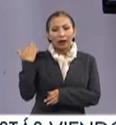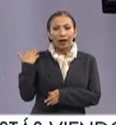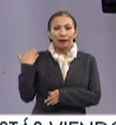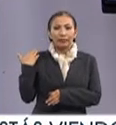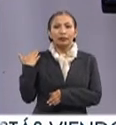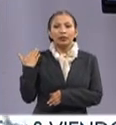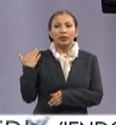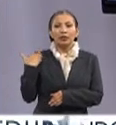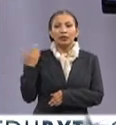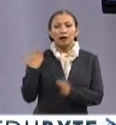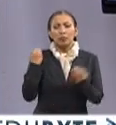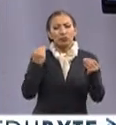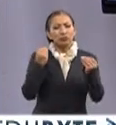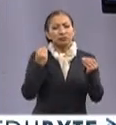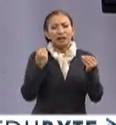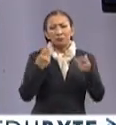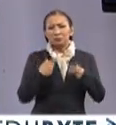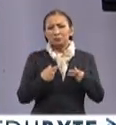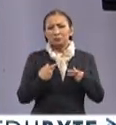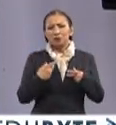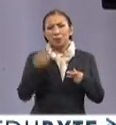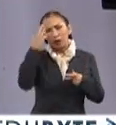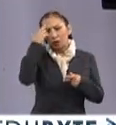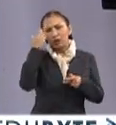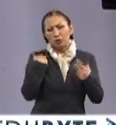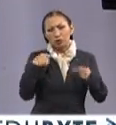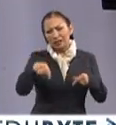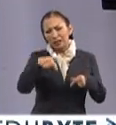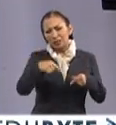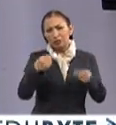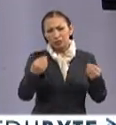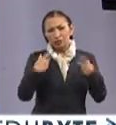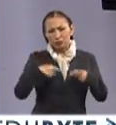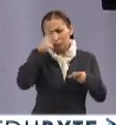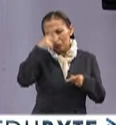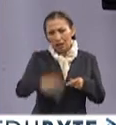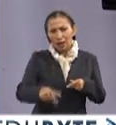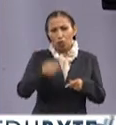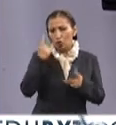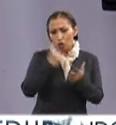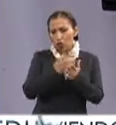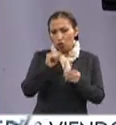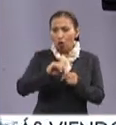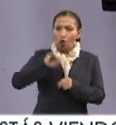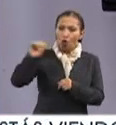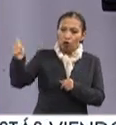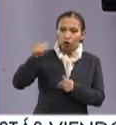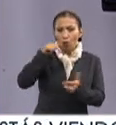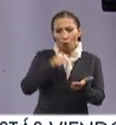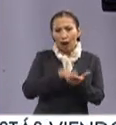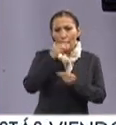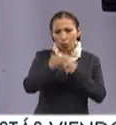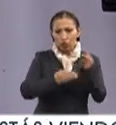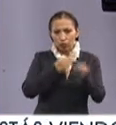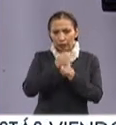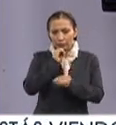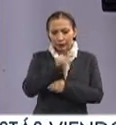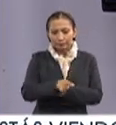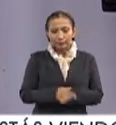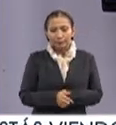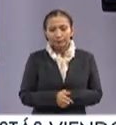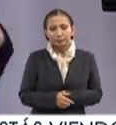cantidad de personas, no solo en México, en muchas partes del mundo,